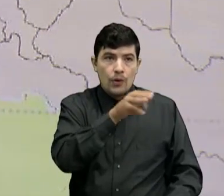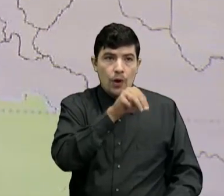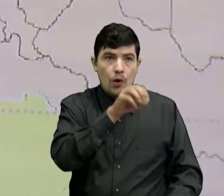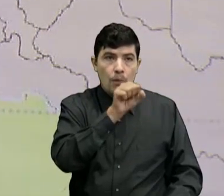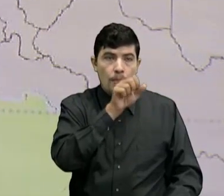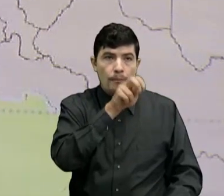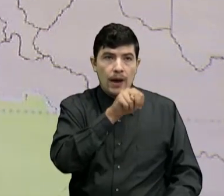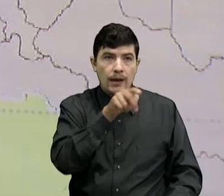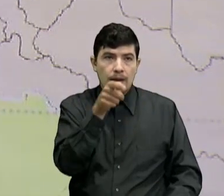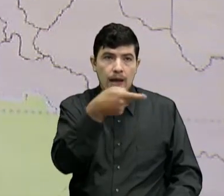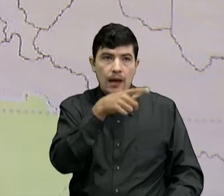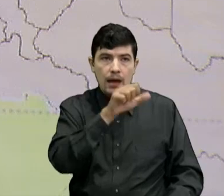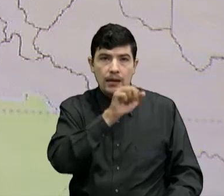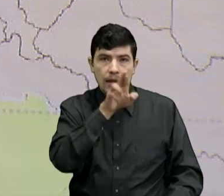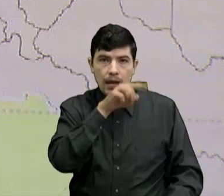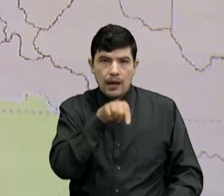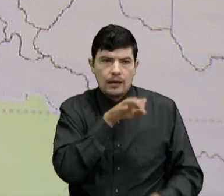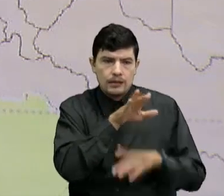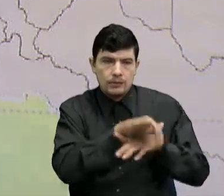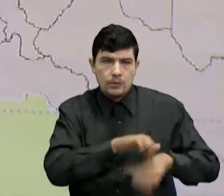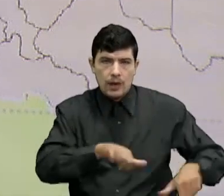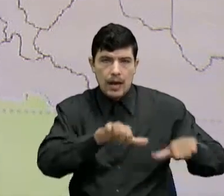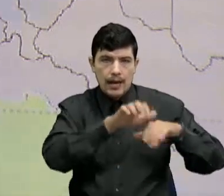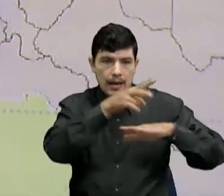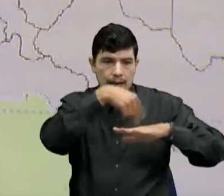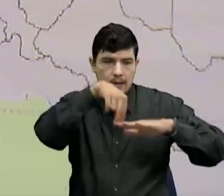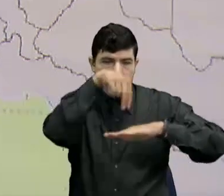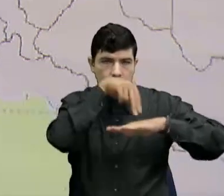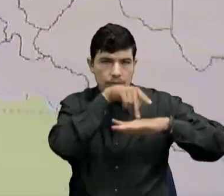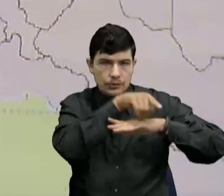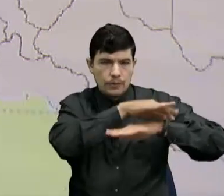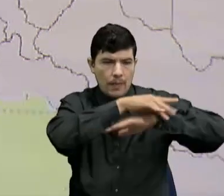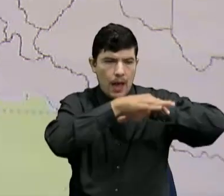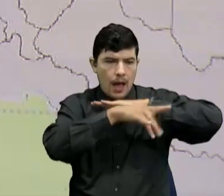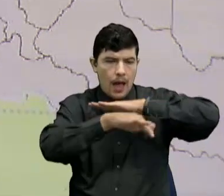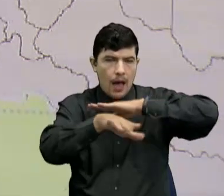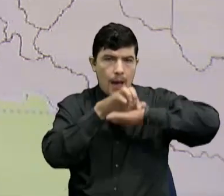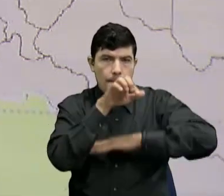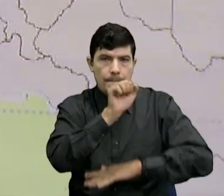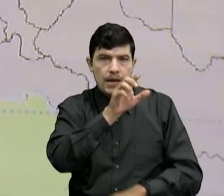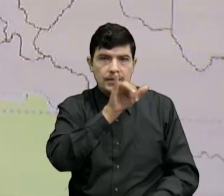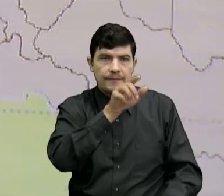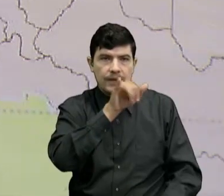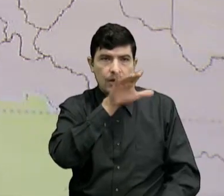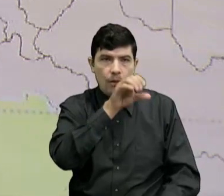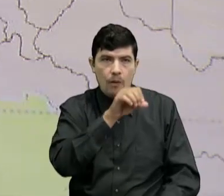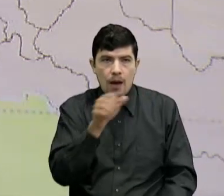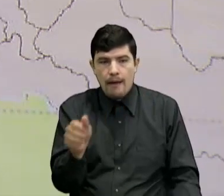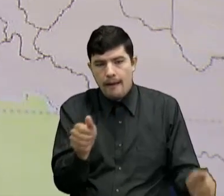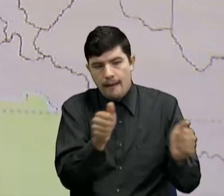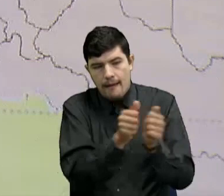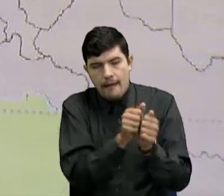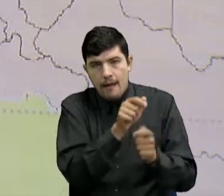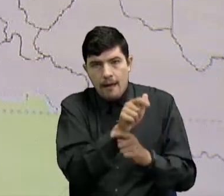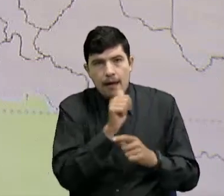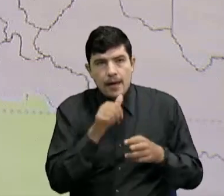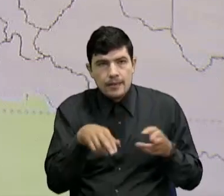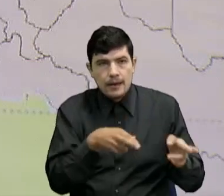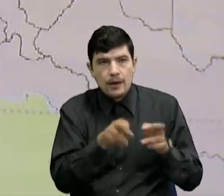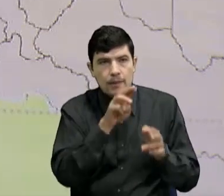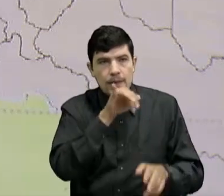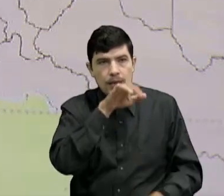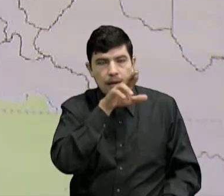Manglares Es en la zona De Nariño En las costas Del océano Pacífico Al lado de la Desembocadura del río Mira